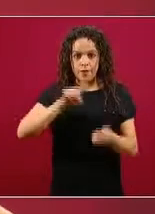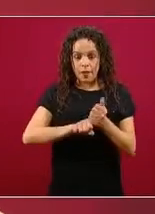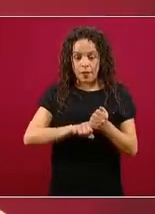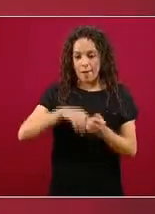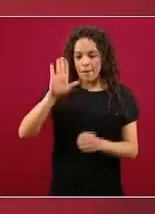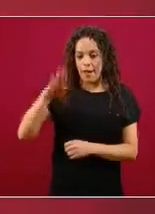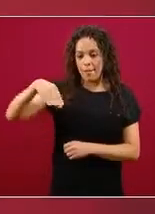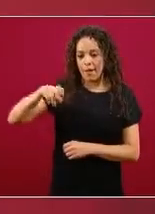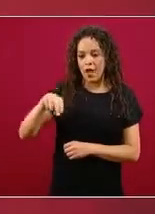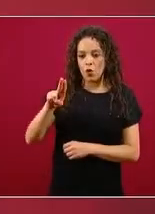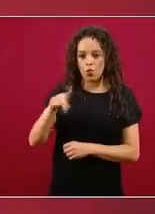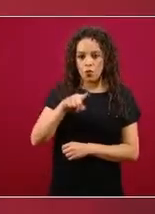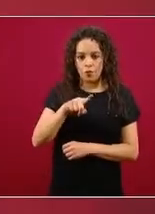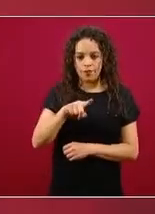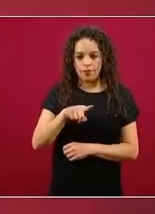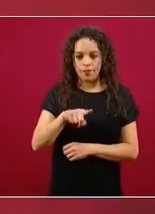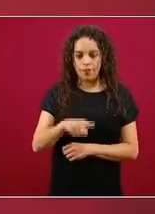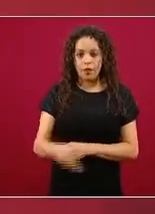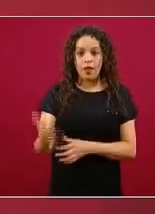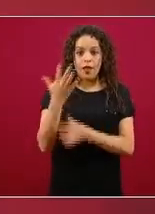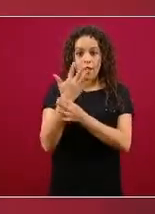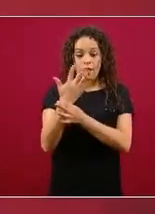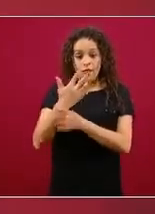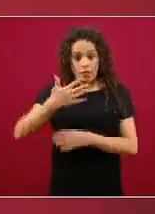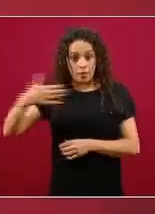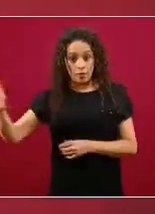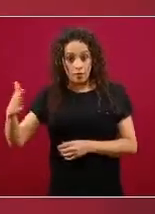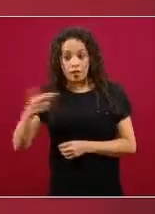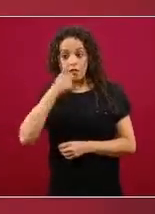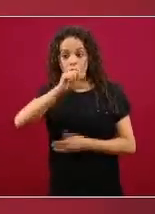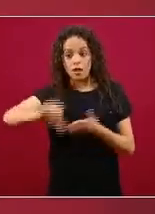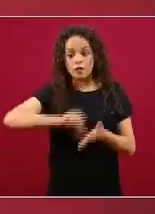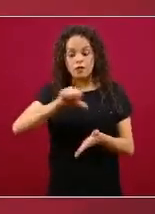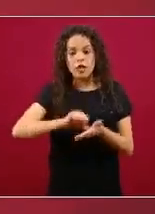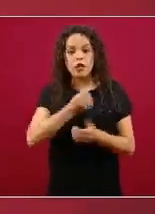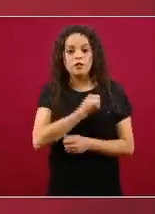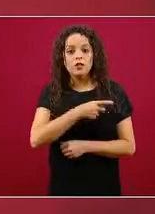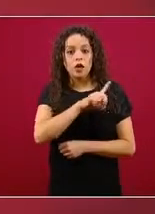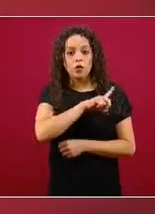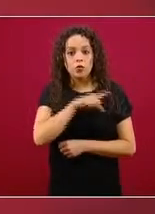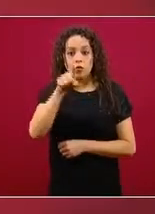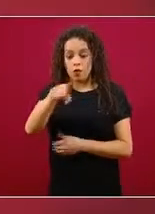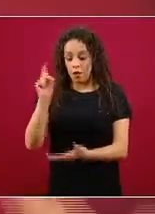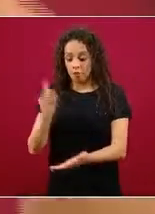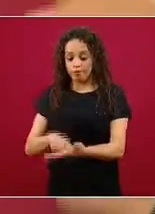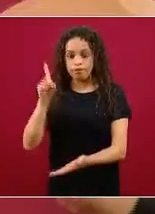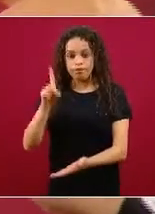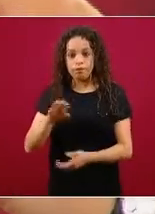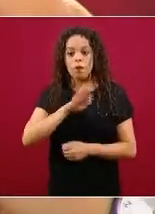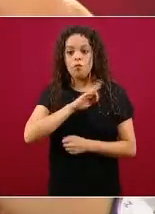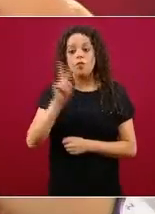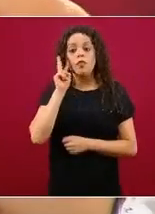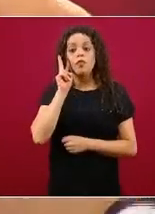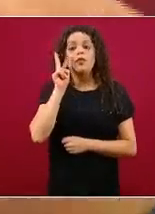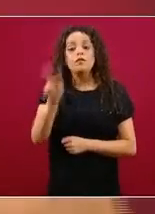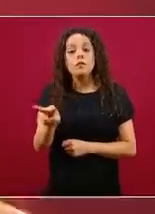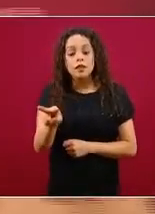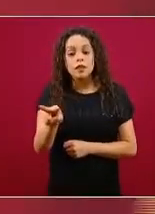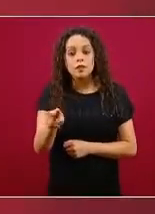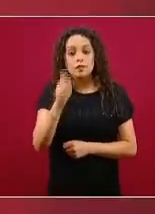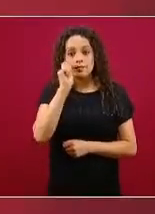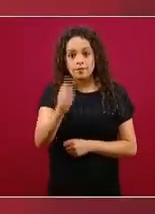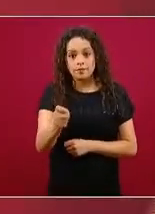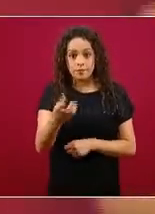dice centros de salud, si yo lo toco, identifica, porque yo le di permiso a esta aplicación